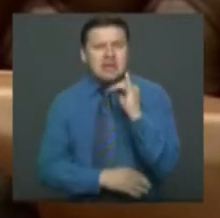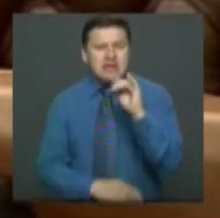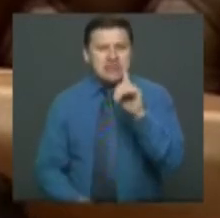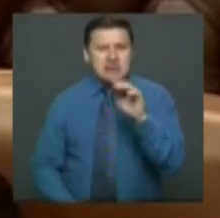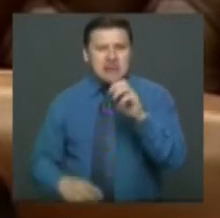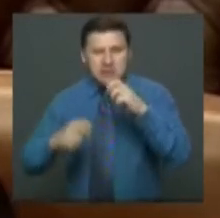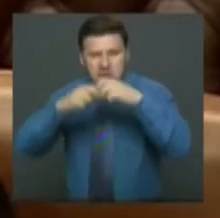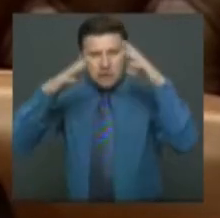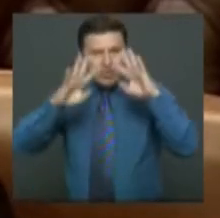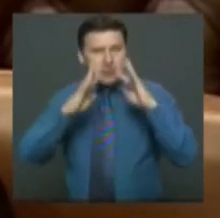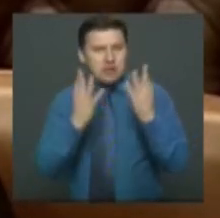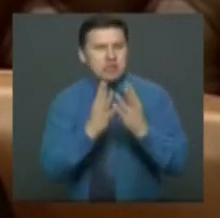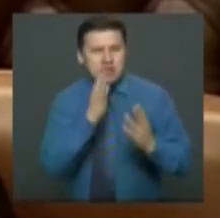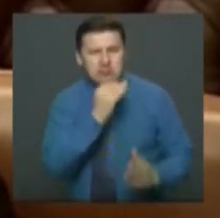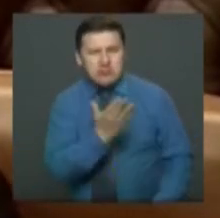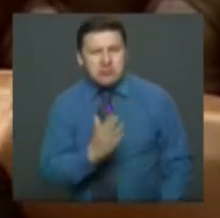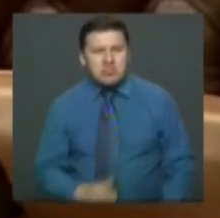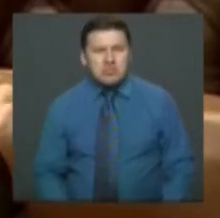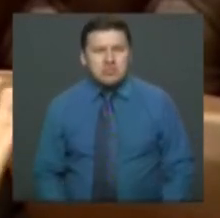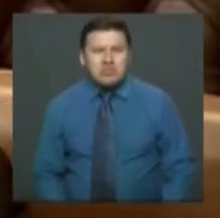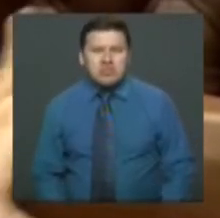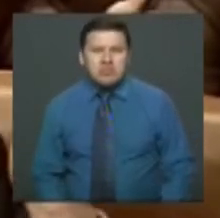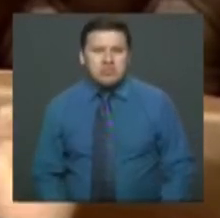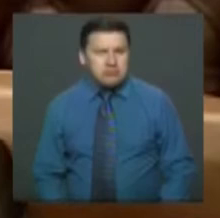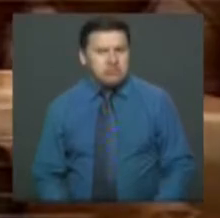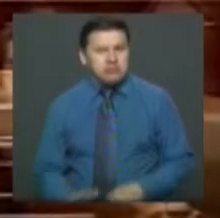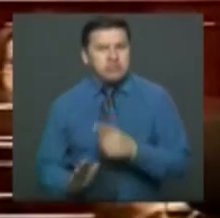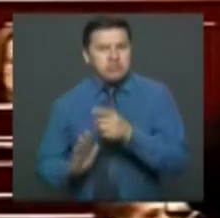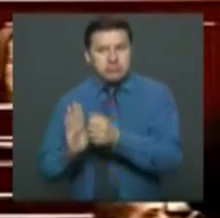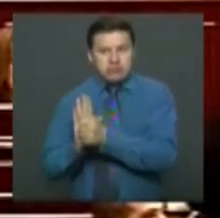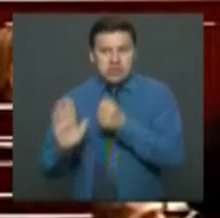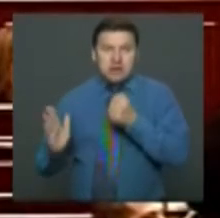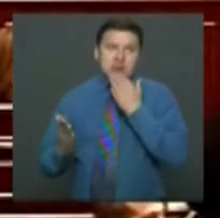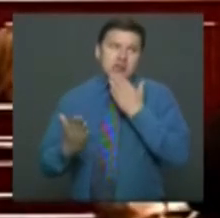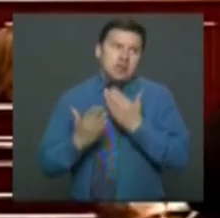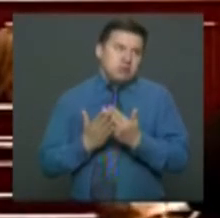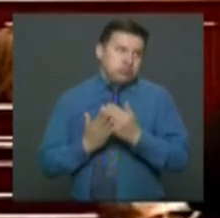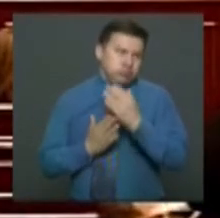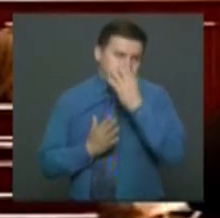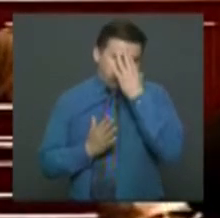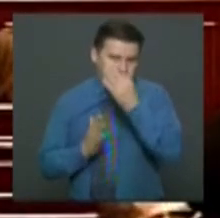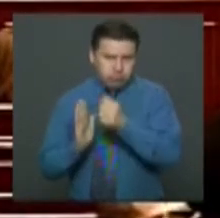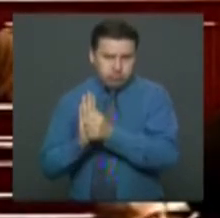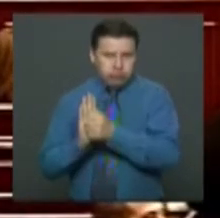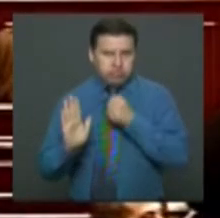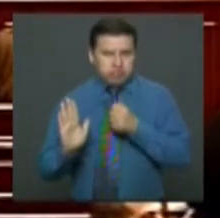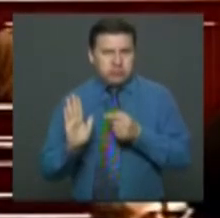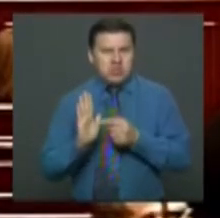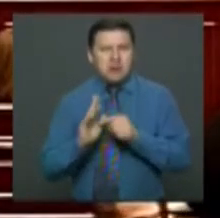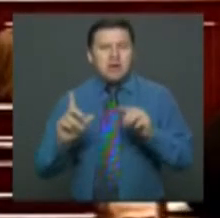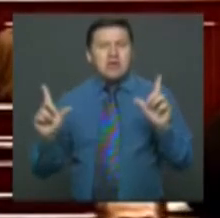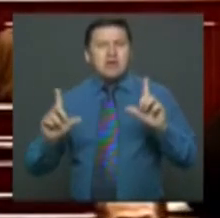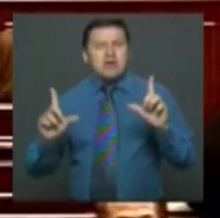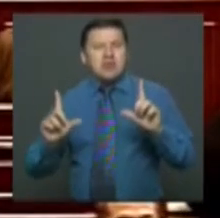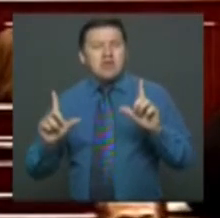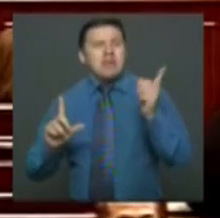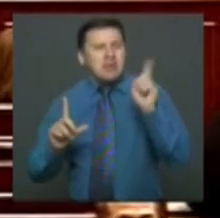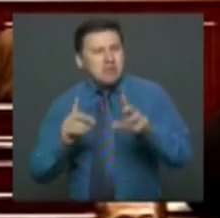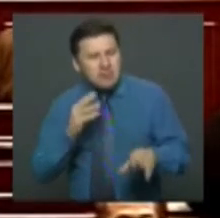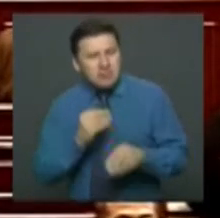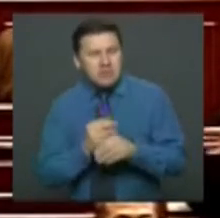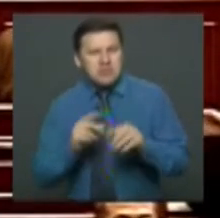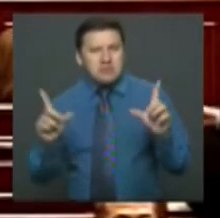Congreso de la República. Lograron eliminar, que eso gracias a Dios se mantuvo, lo de la cuota de pantalla de las